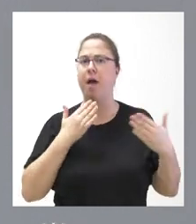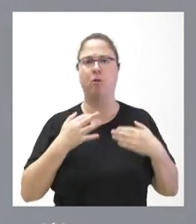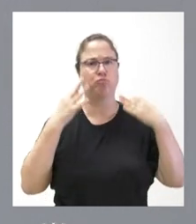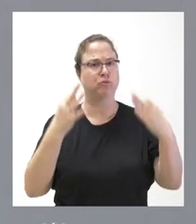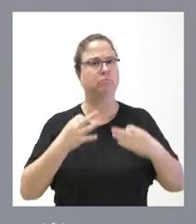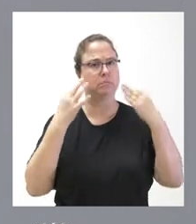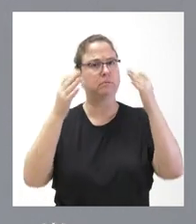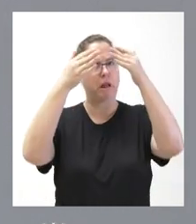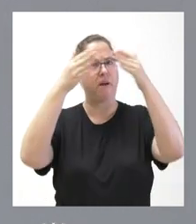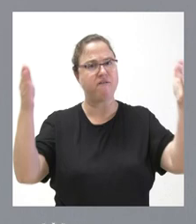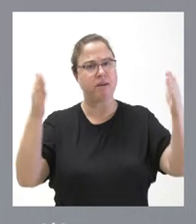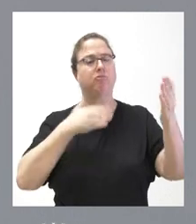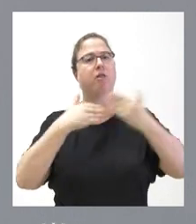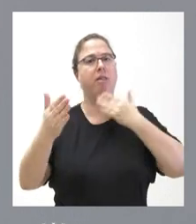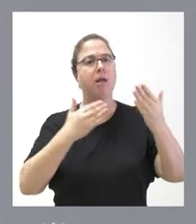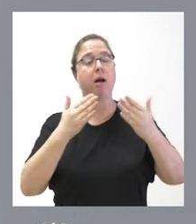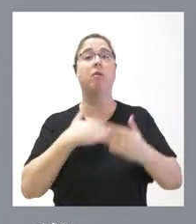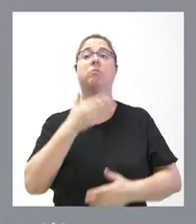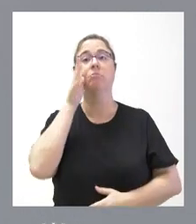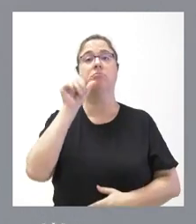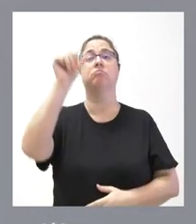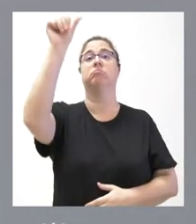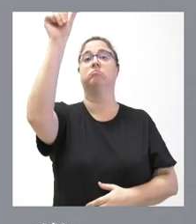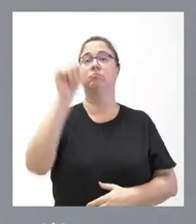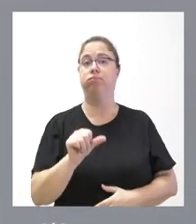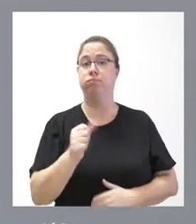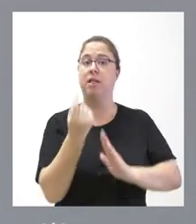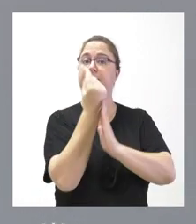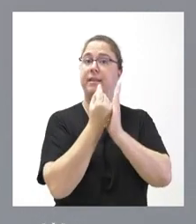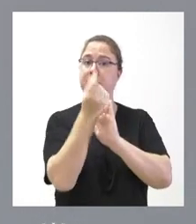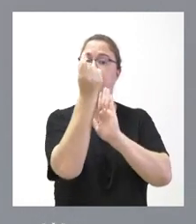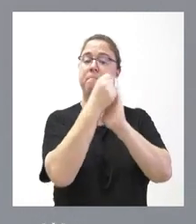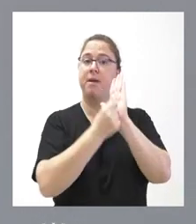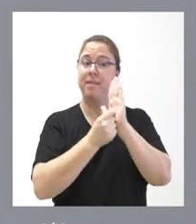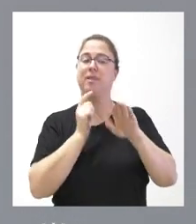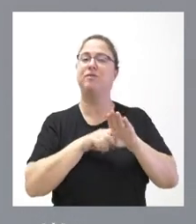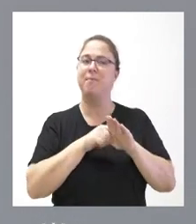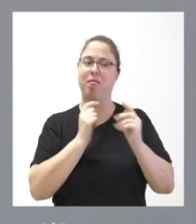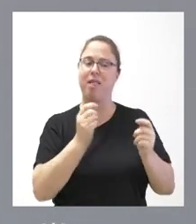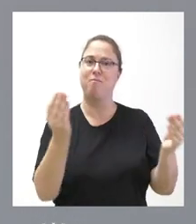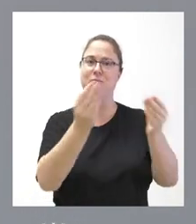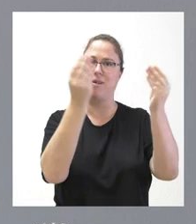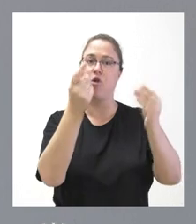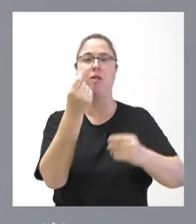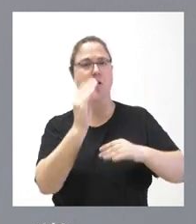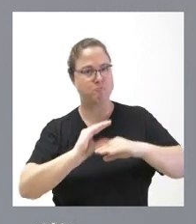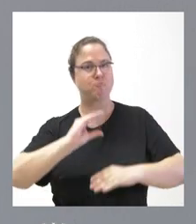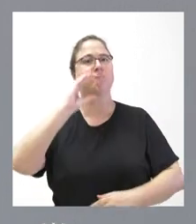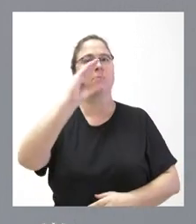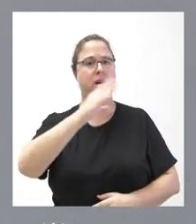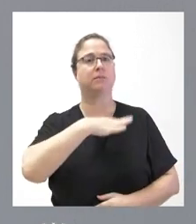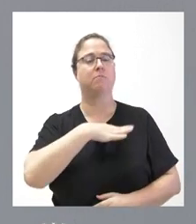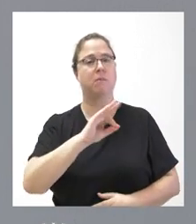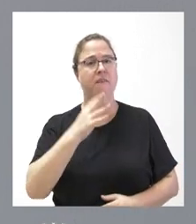abierta. Es esa vía del diálogo lo que nos permitió escuchar, diseñar esas medidas, mejorarlas en el tiempo, ampliar las dotaciones. Es verdad que